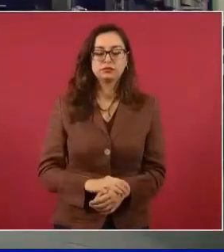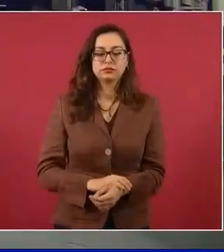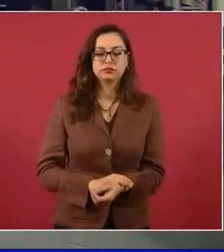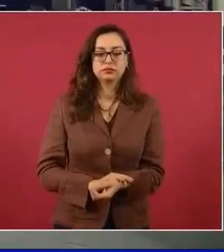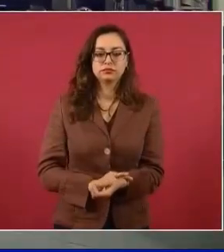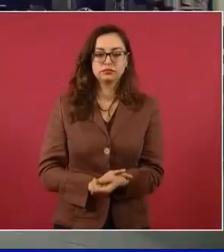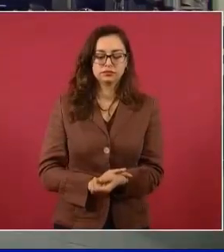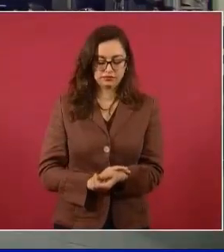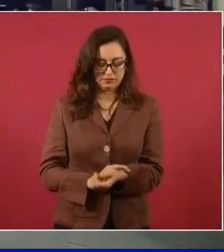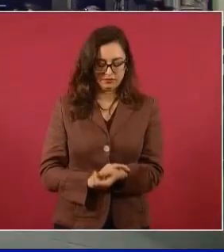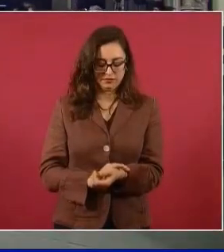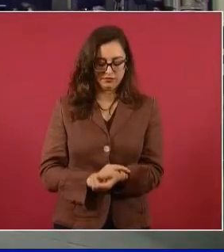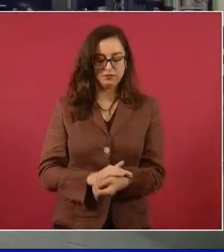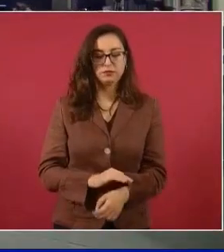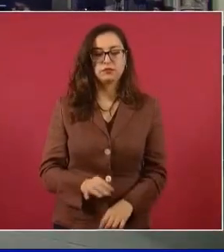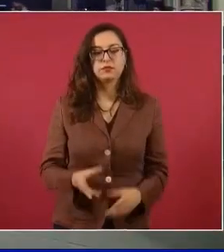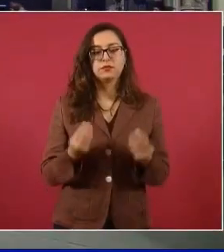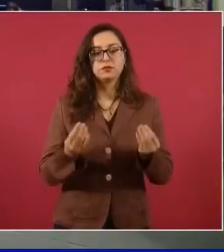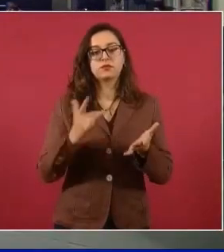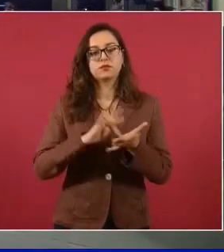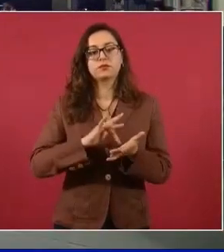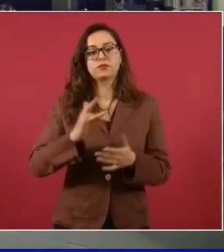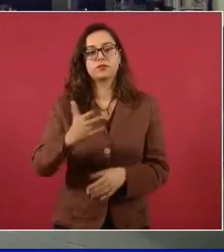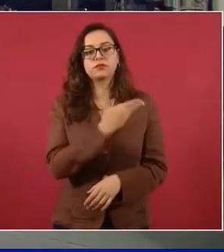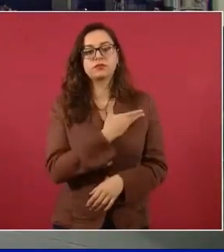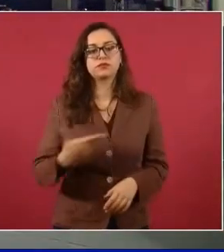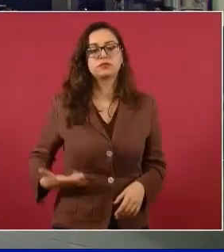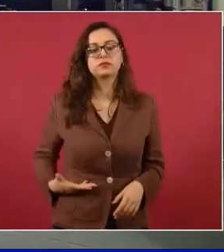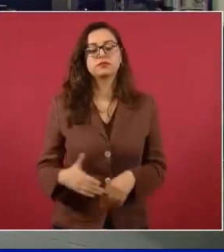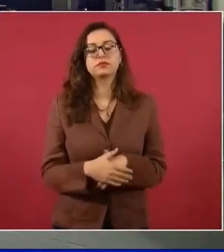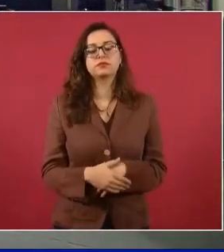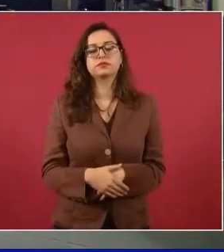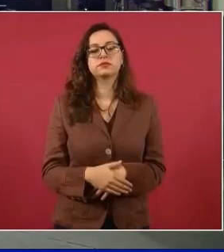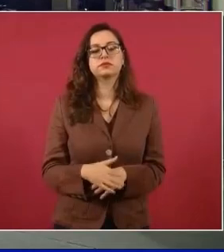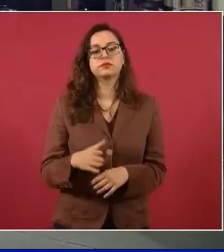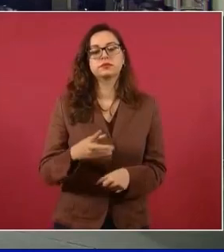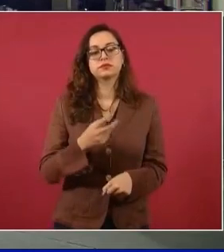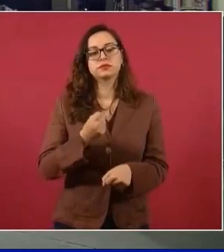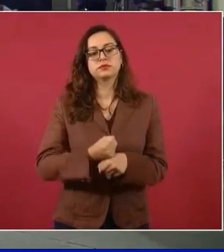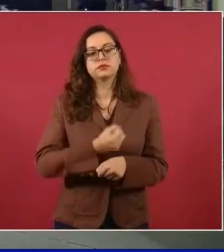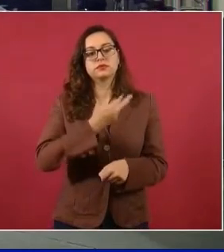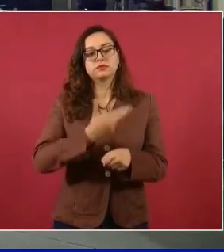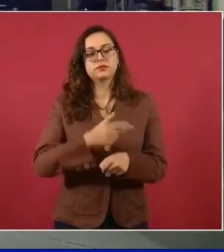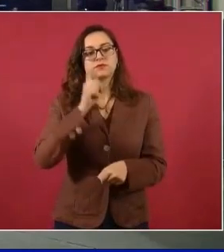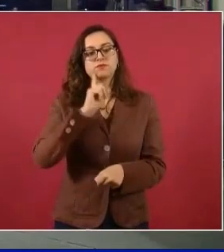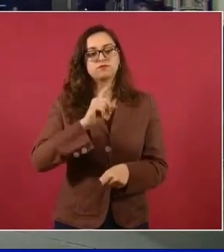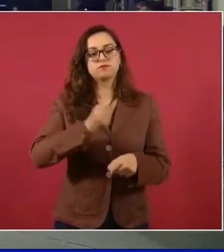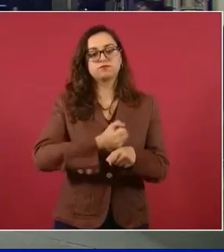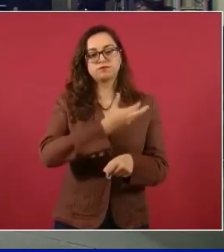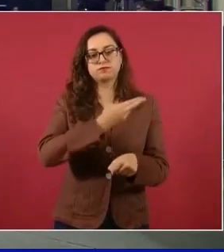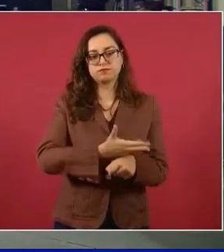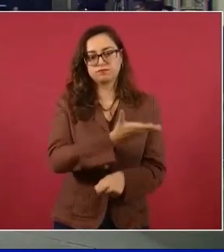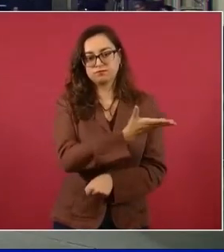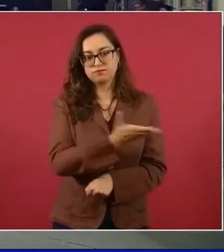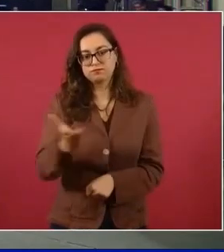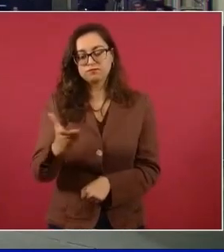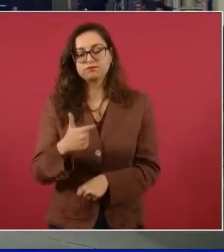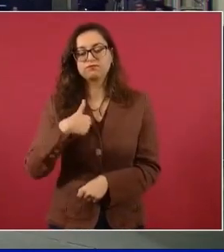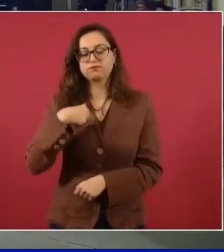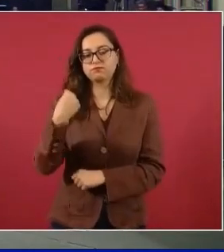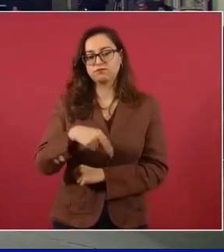Muchas gracias, presidente. Buenos días, secretaria y subsecretarios. Carlos Montesinos, de Reporte Índigo. Primero, presidente, preguntarle.